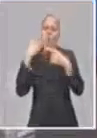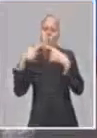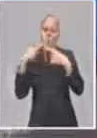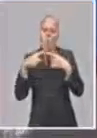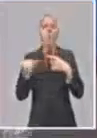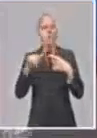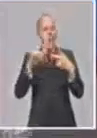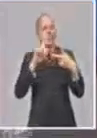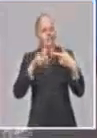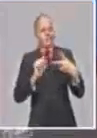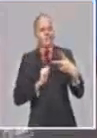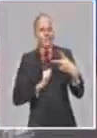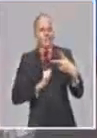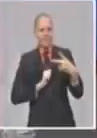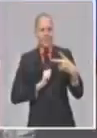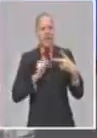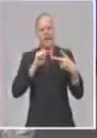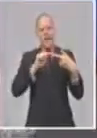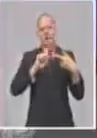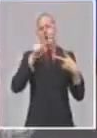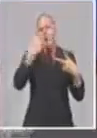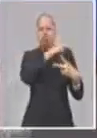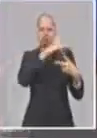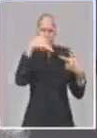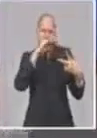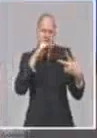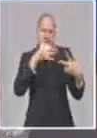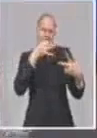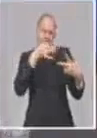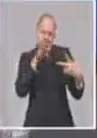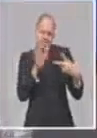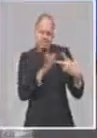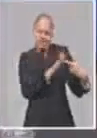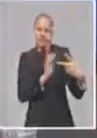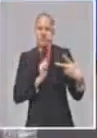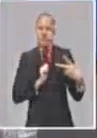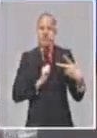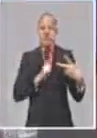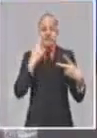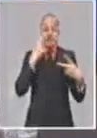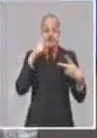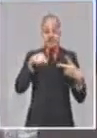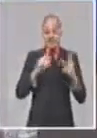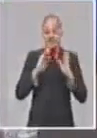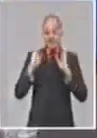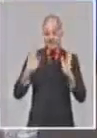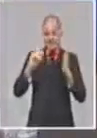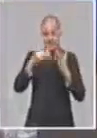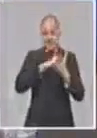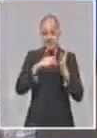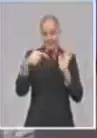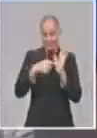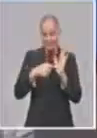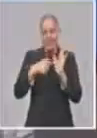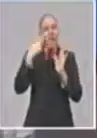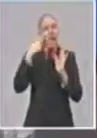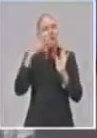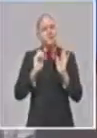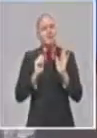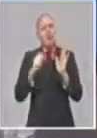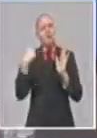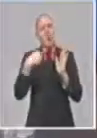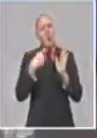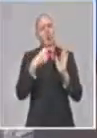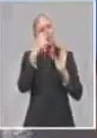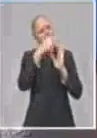estrategia no es un listado de tareas. O sea, nosotros con eso estamos claros, no es la tarea de la 1 a la 10, si ya hemos hecho 7, estamos